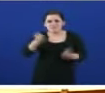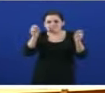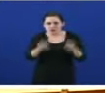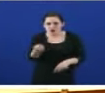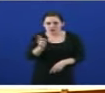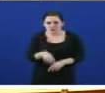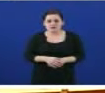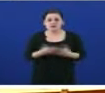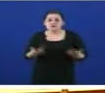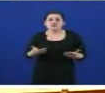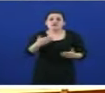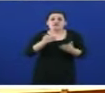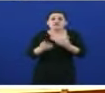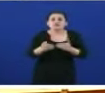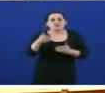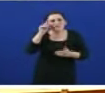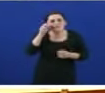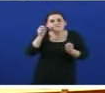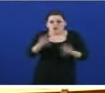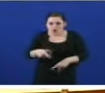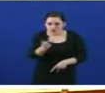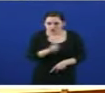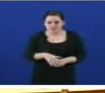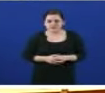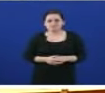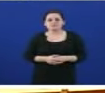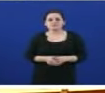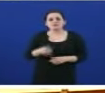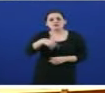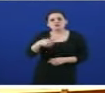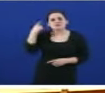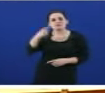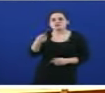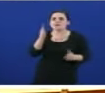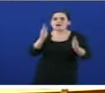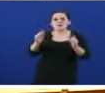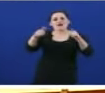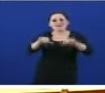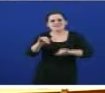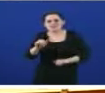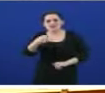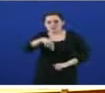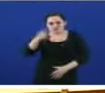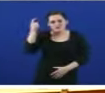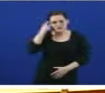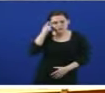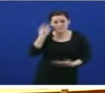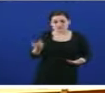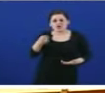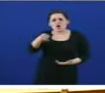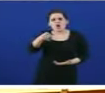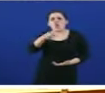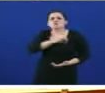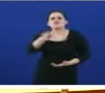perspectivas non son millores. Sabemos que non é fácil, sabemos que hai que afrontar a crise, mas recoñeza tamén vostedes, señor Feijó,